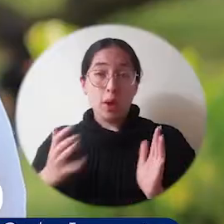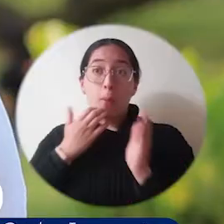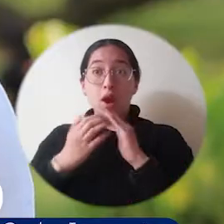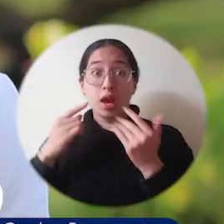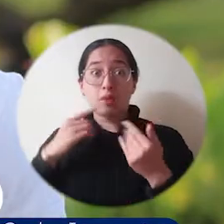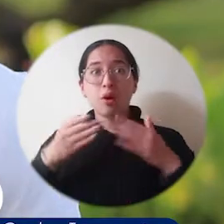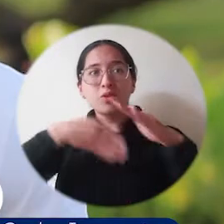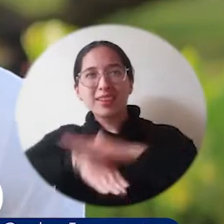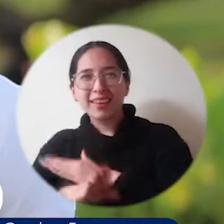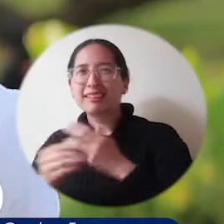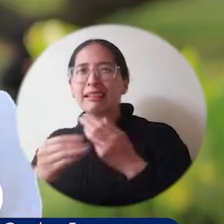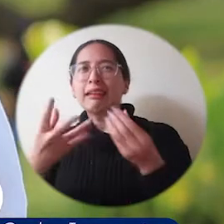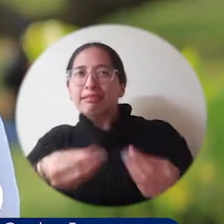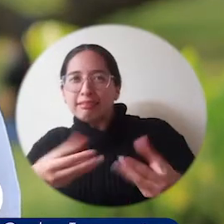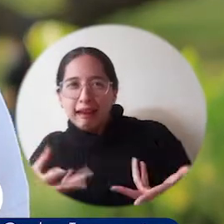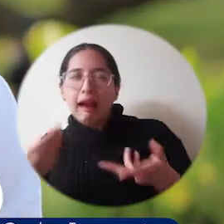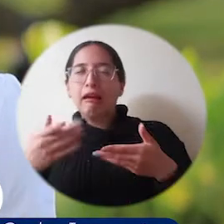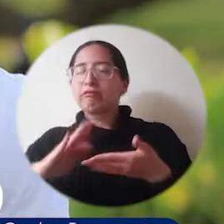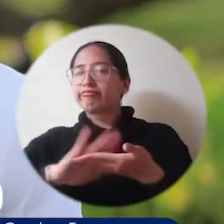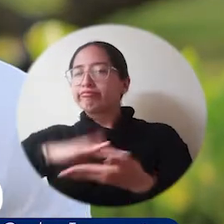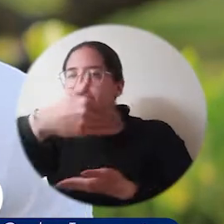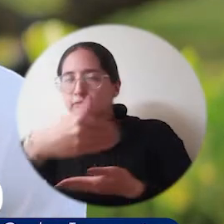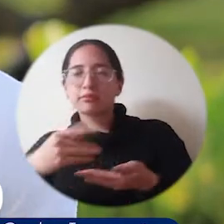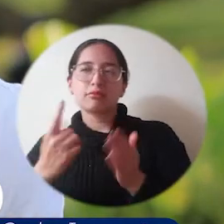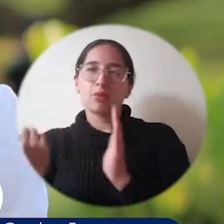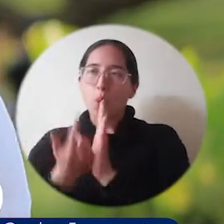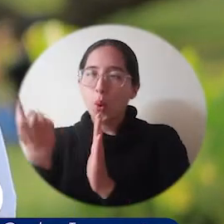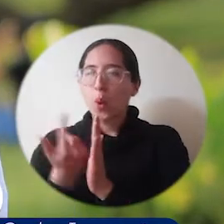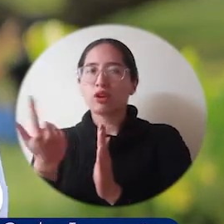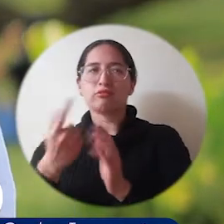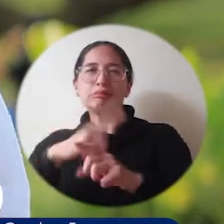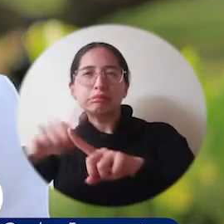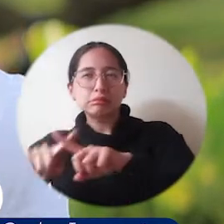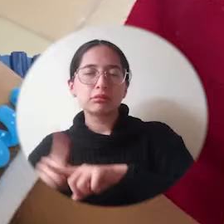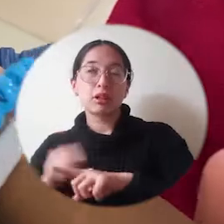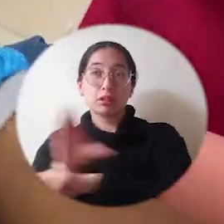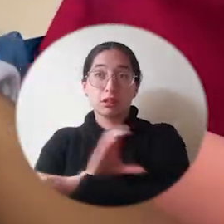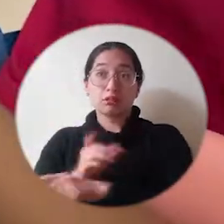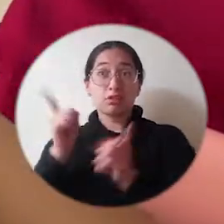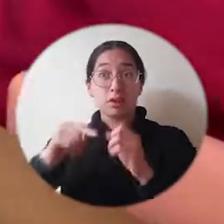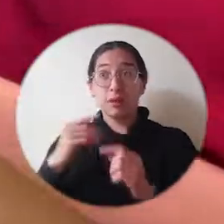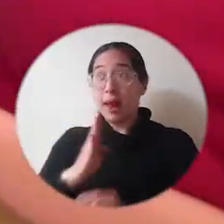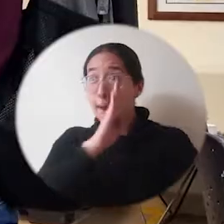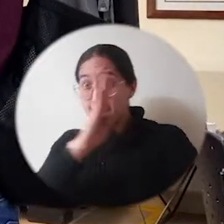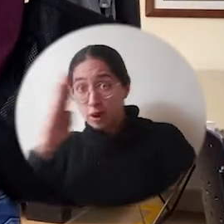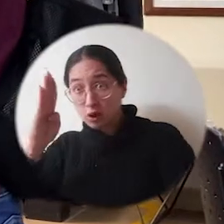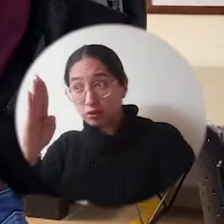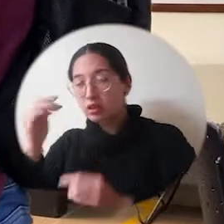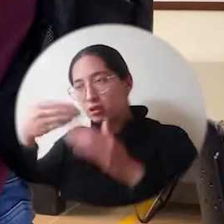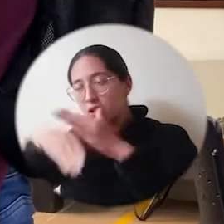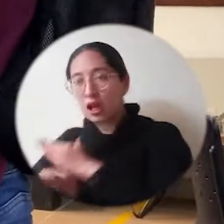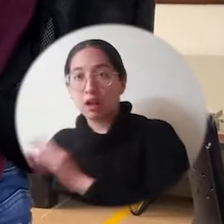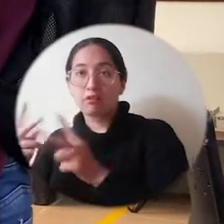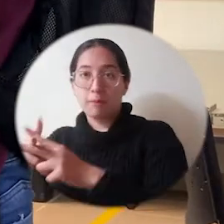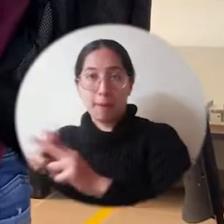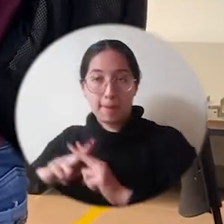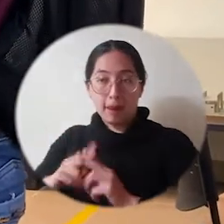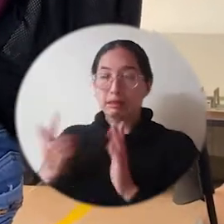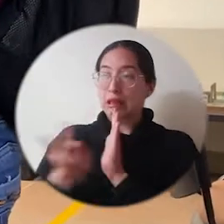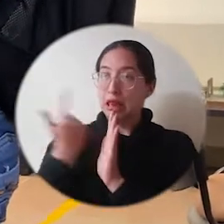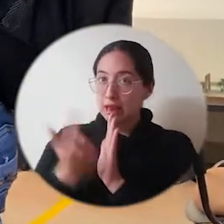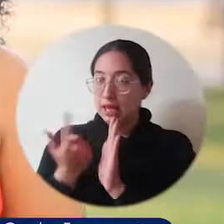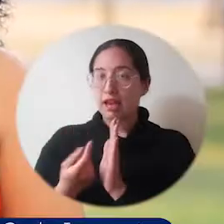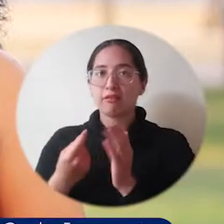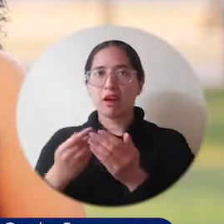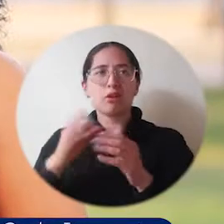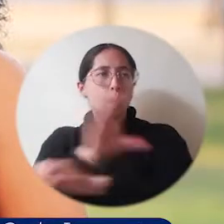Podemos tener acceso a los portátiles, libros y entre otras cosas. Accedo a la biblioteca de manera, a través de